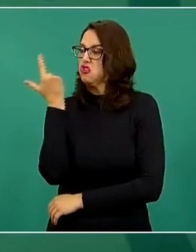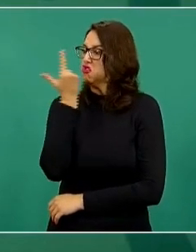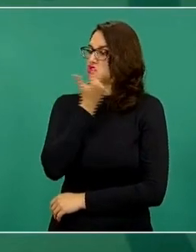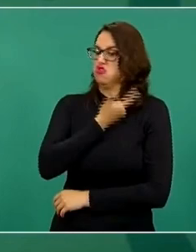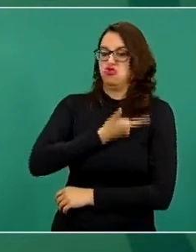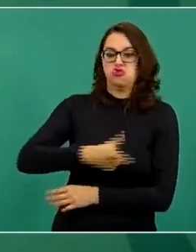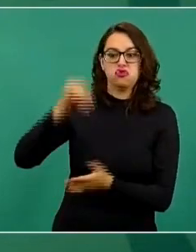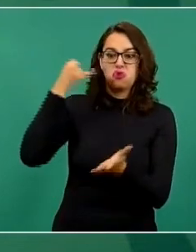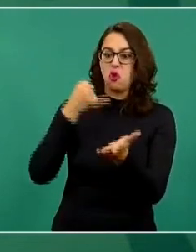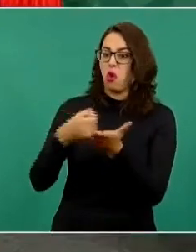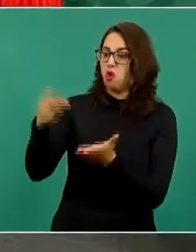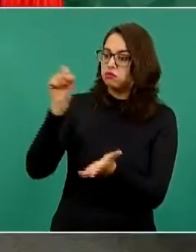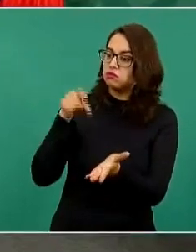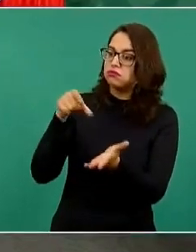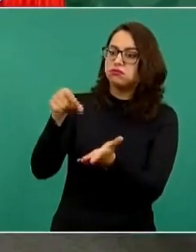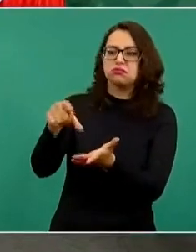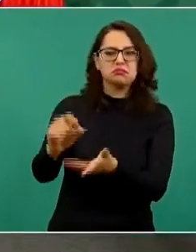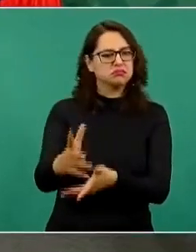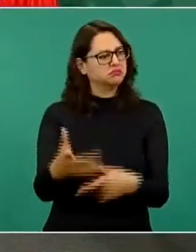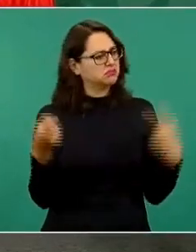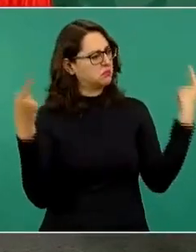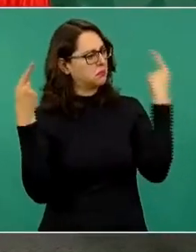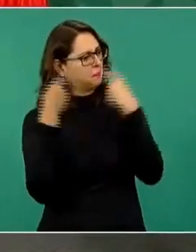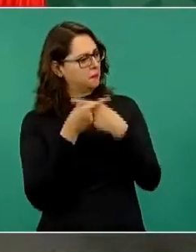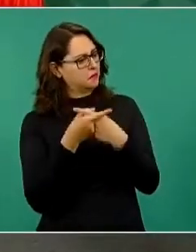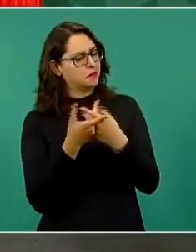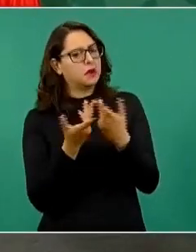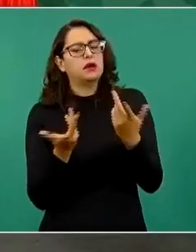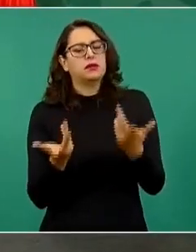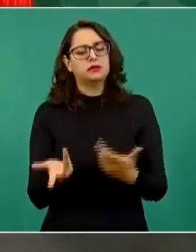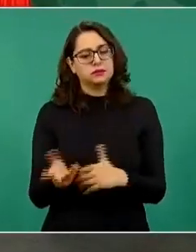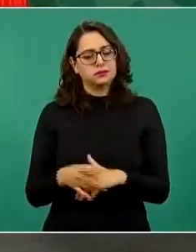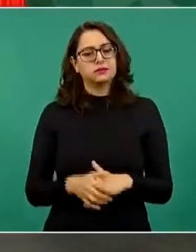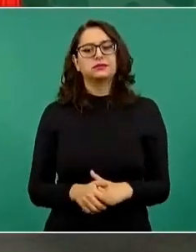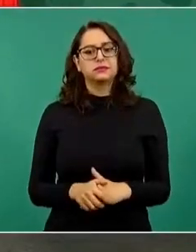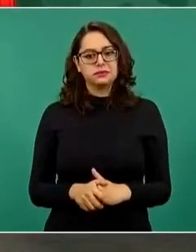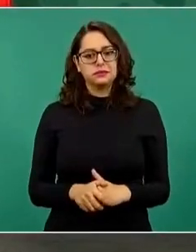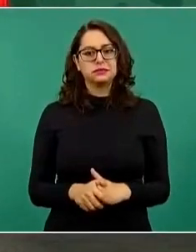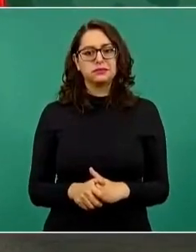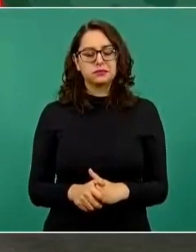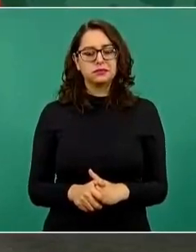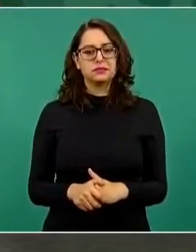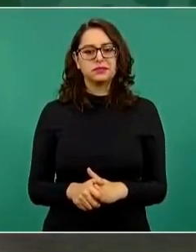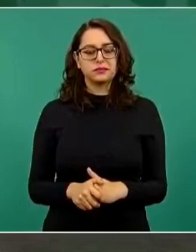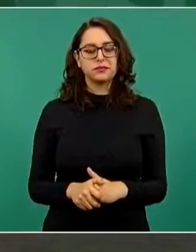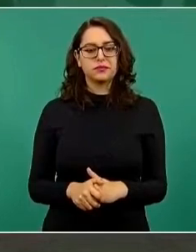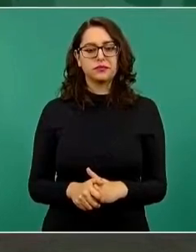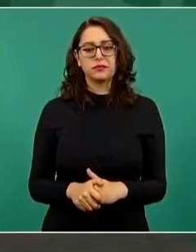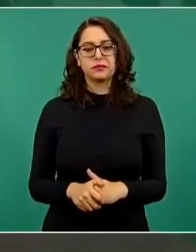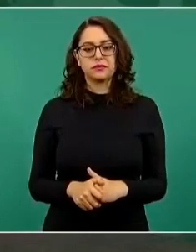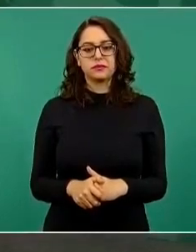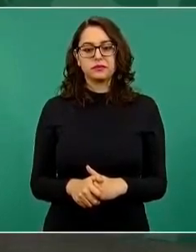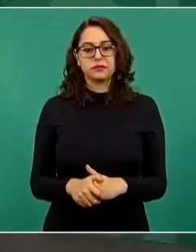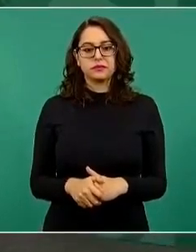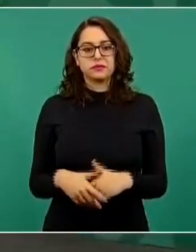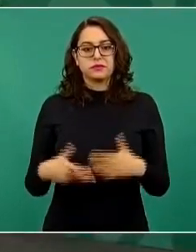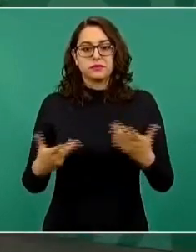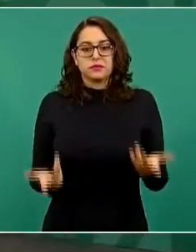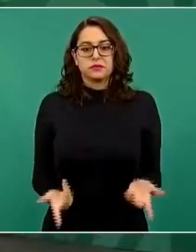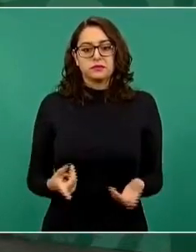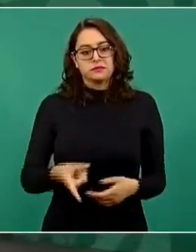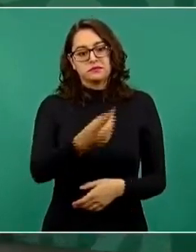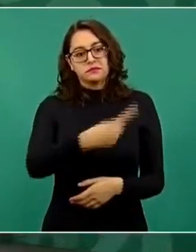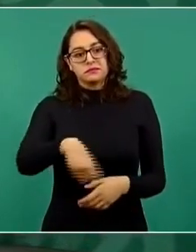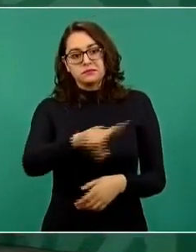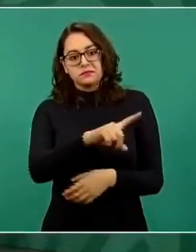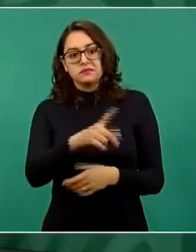y menos a los traficantes de